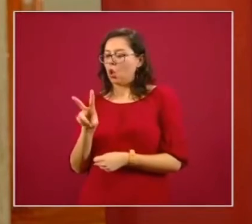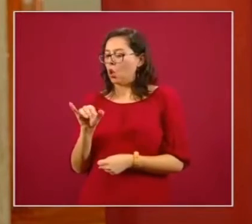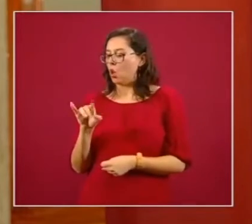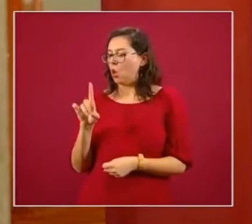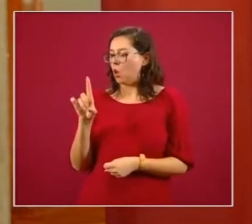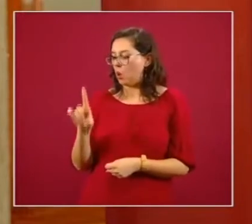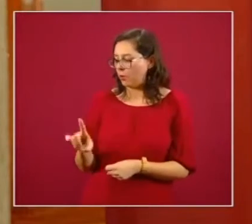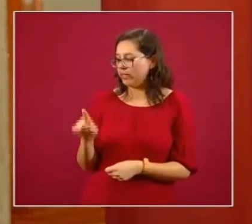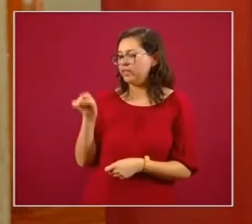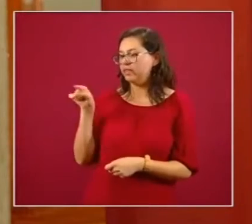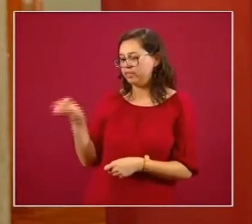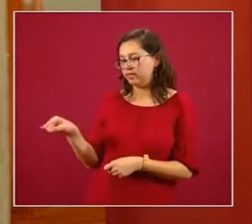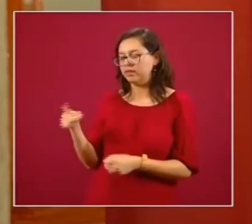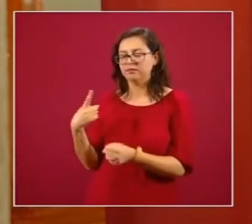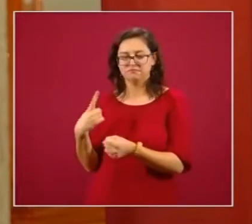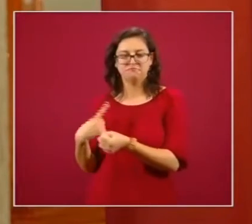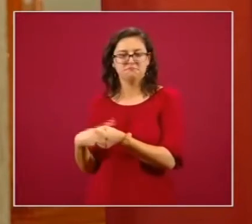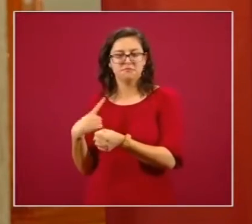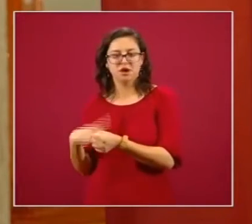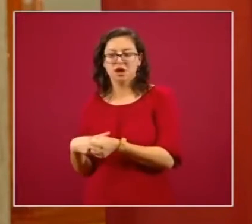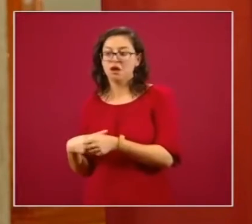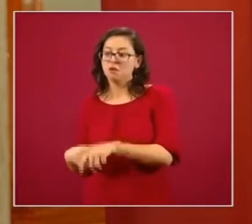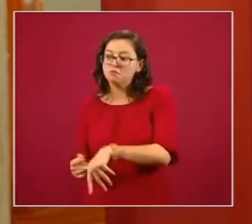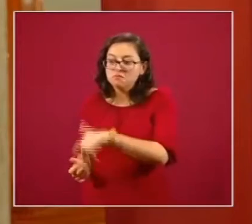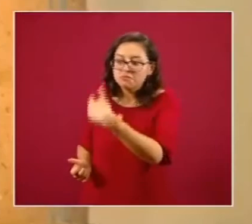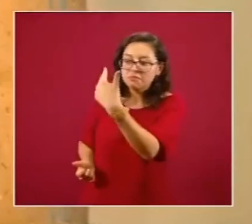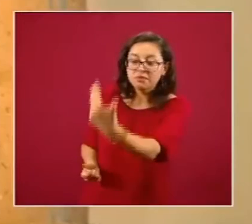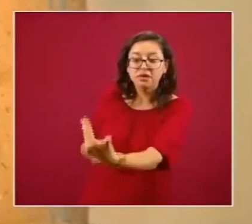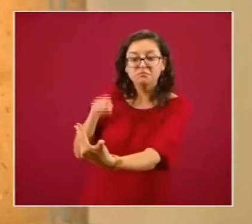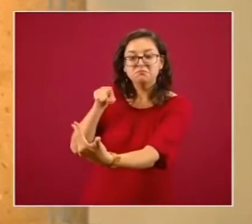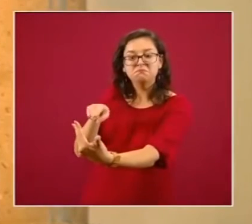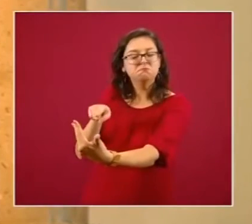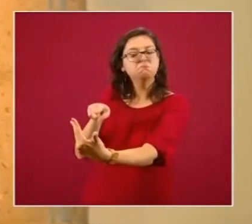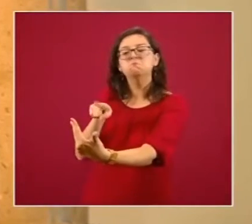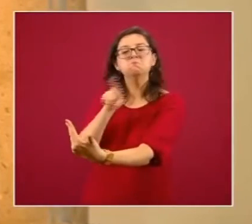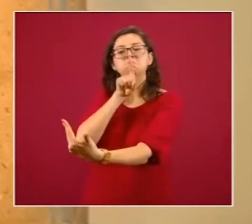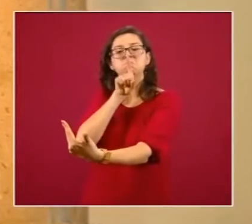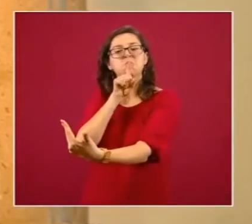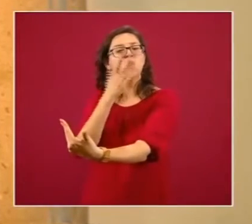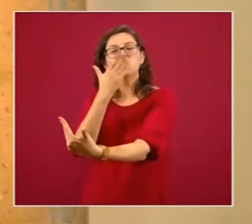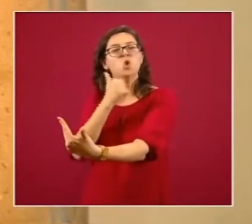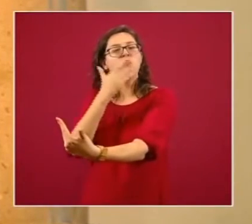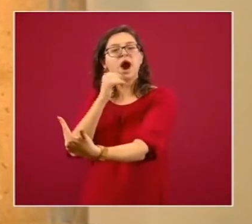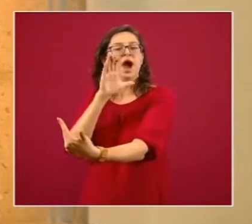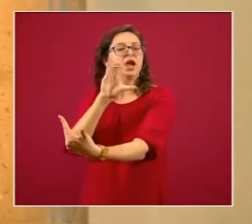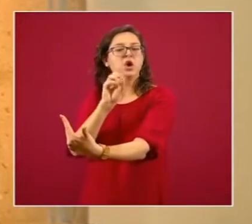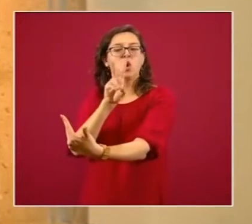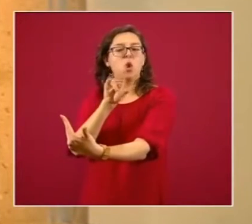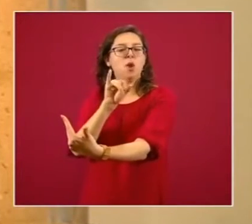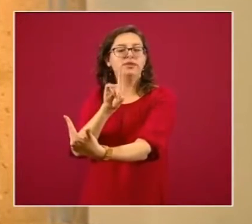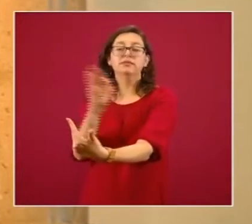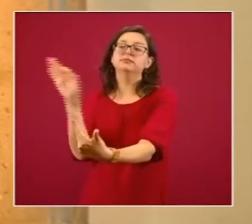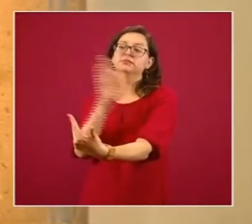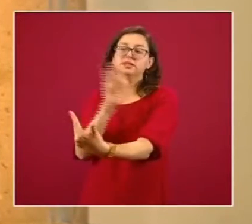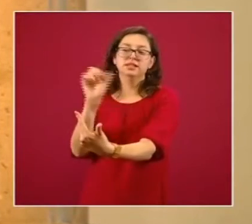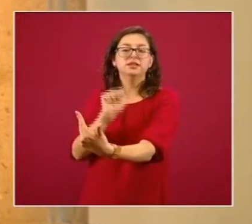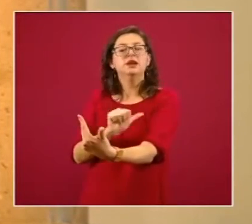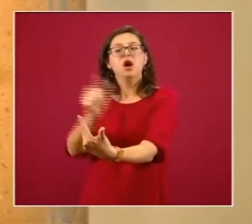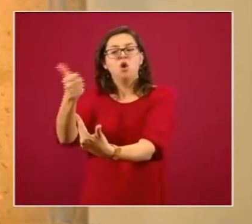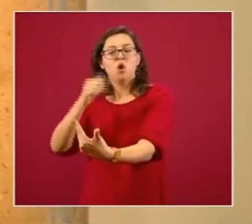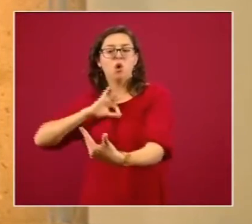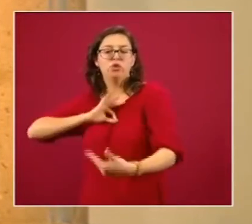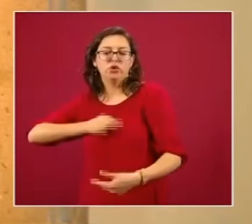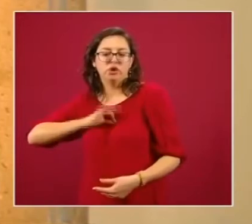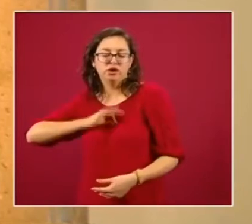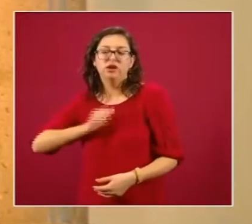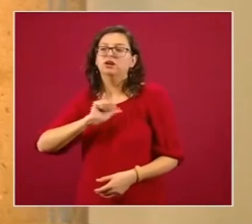etiológico de su enfermedad, pero las otras cinco podrían estar más bien siendo producidas por algún otro